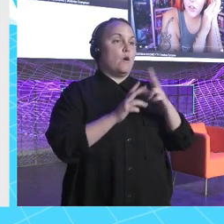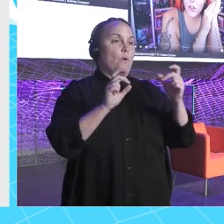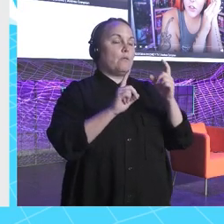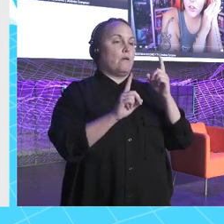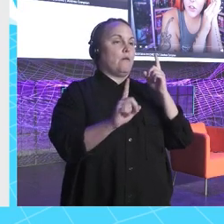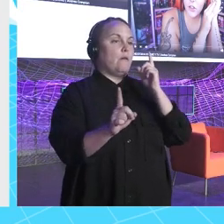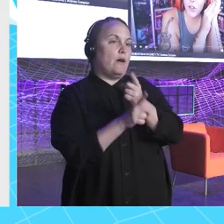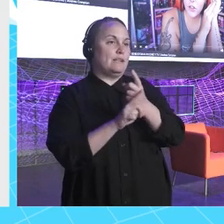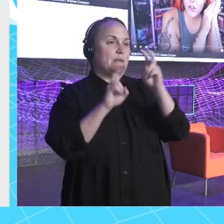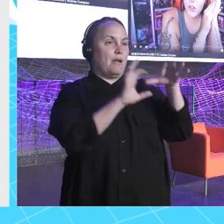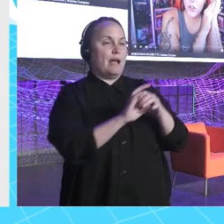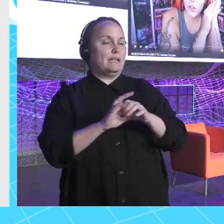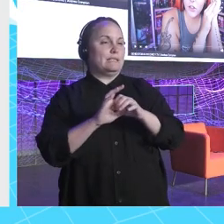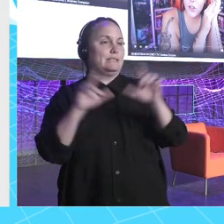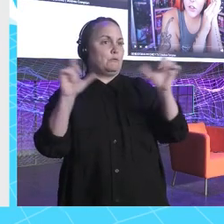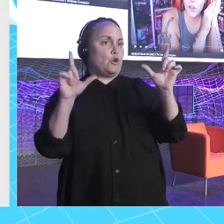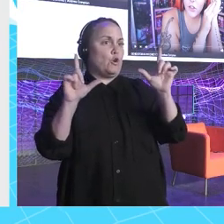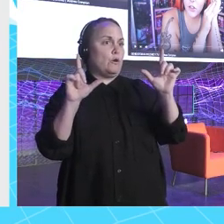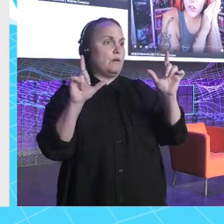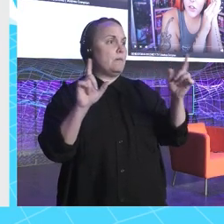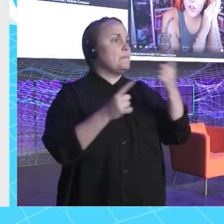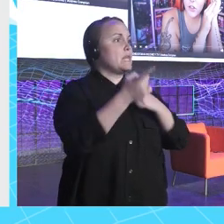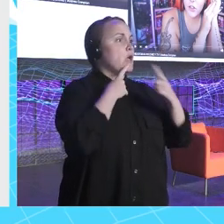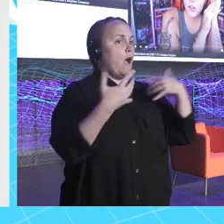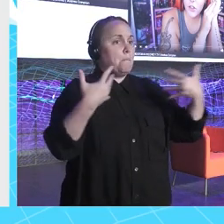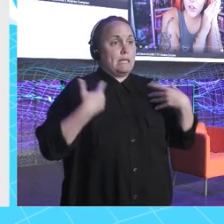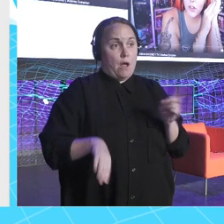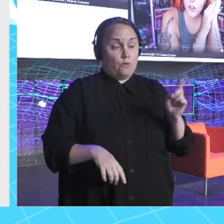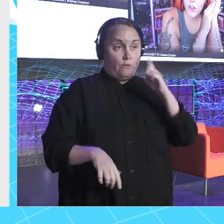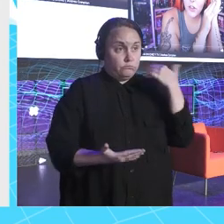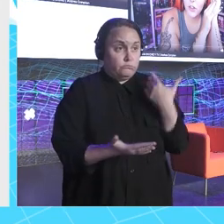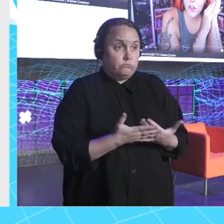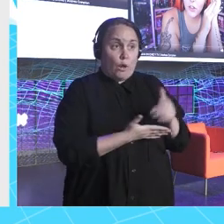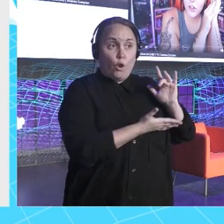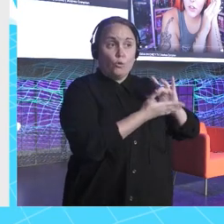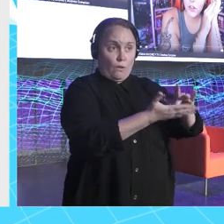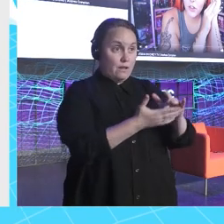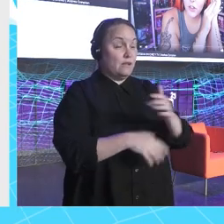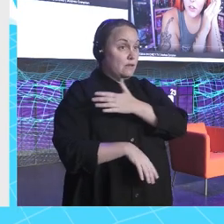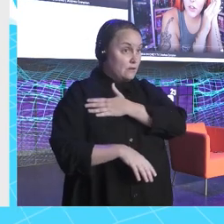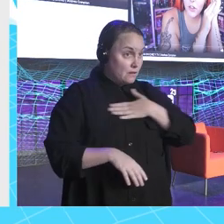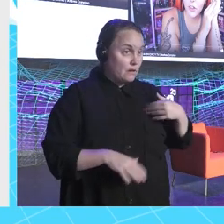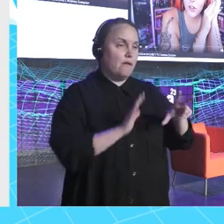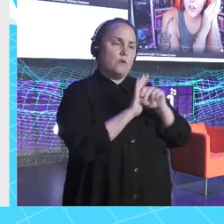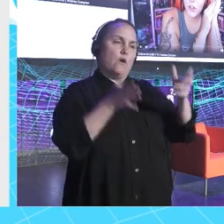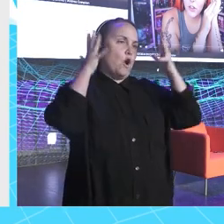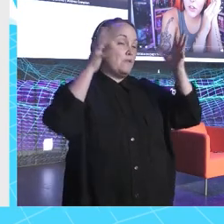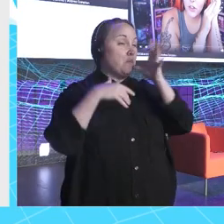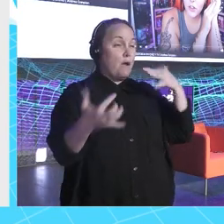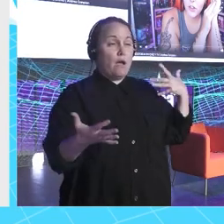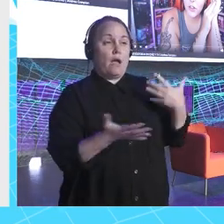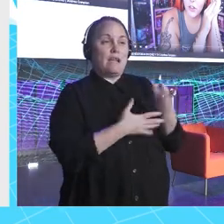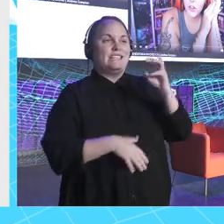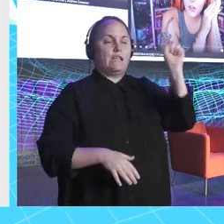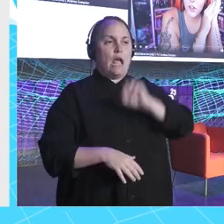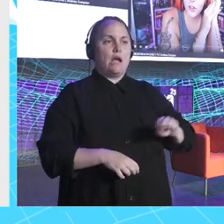víctimas. Pero no son víctimas, son hechos. Quiero decir, si os veis el vídeo, yo os lo recomiendo muchísimo. Es un análisis por los últimos 30 años de personajes gordos